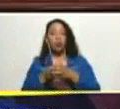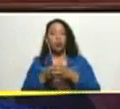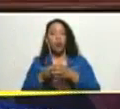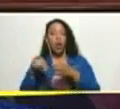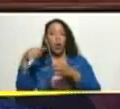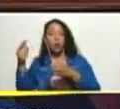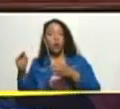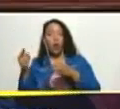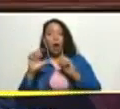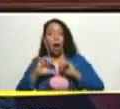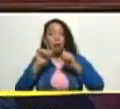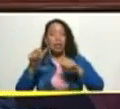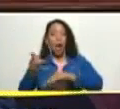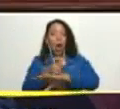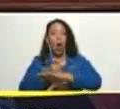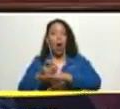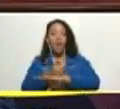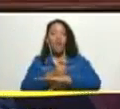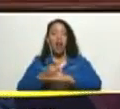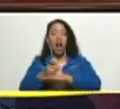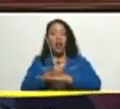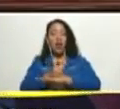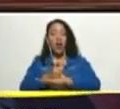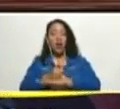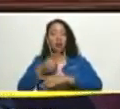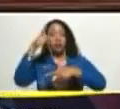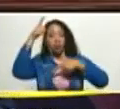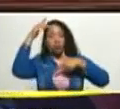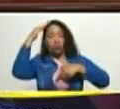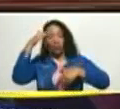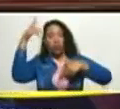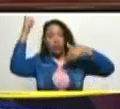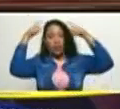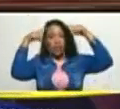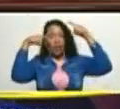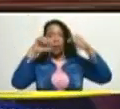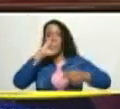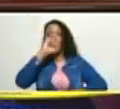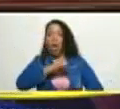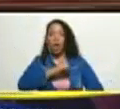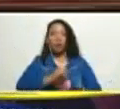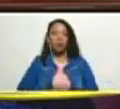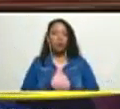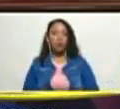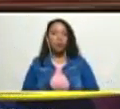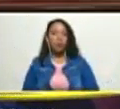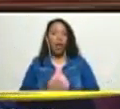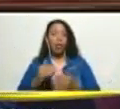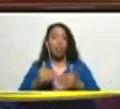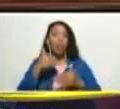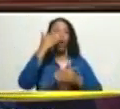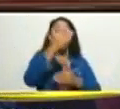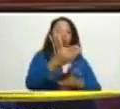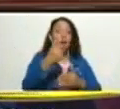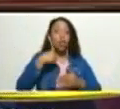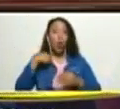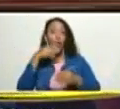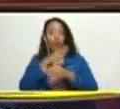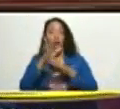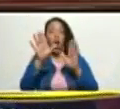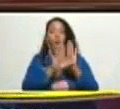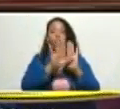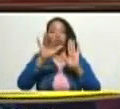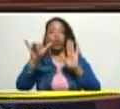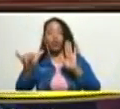empezaba el gobierno del comandante Hugo Chávez nuestro amado comandante luego me tocó ir a la constituyente